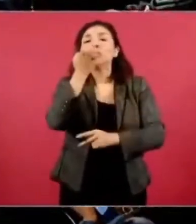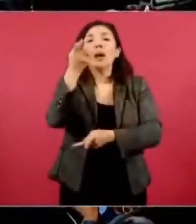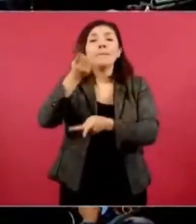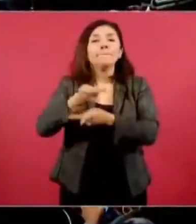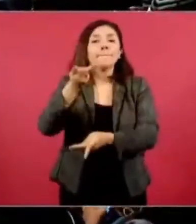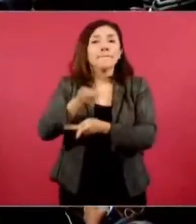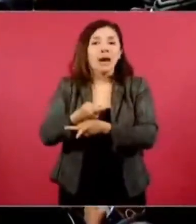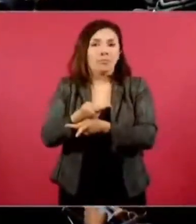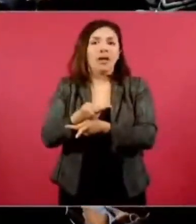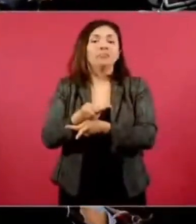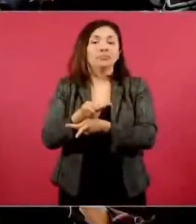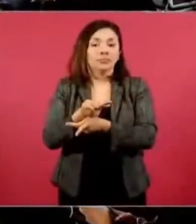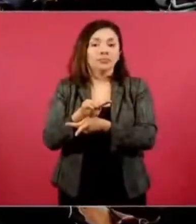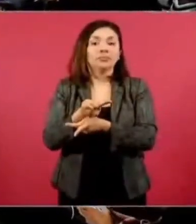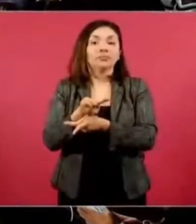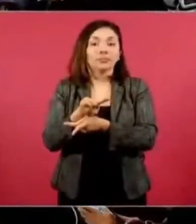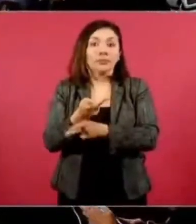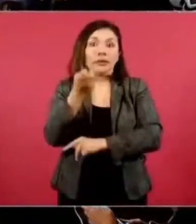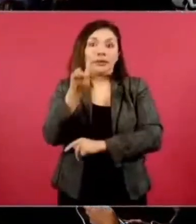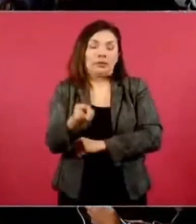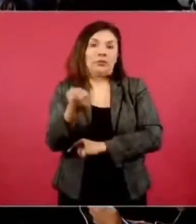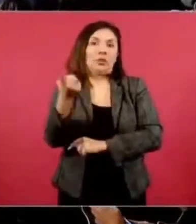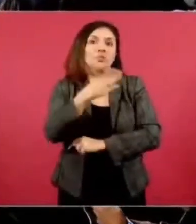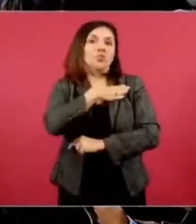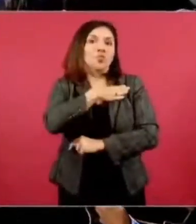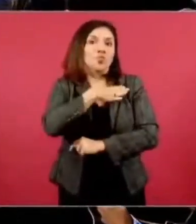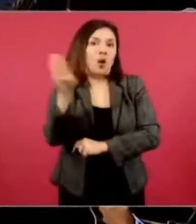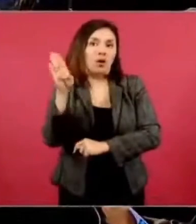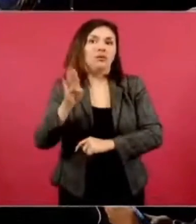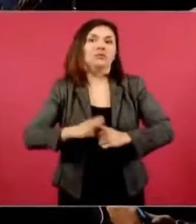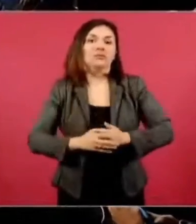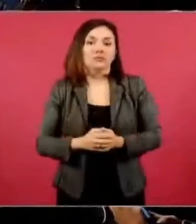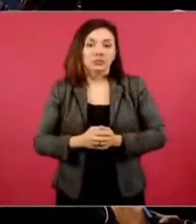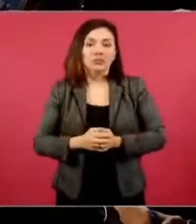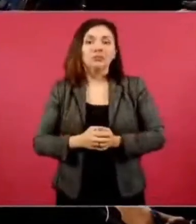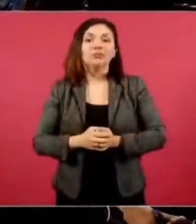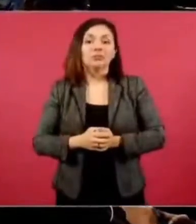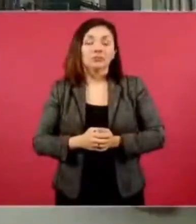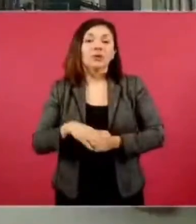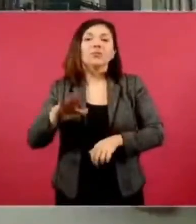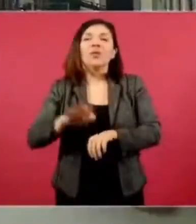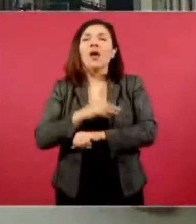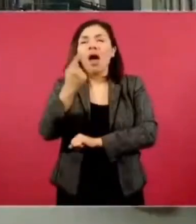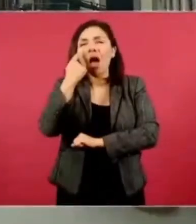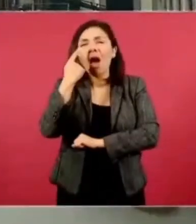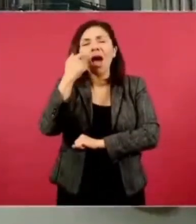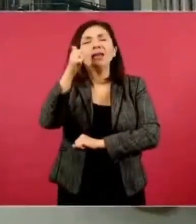Y eso es muy bueno, porque es la edad